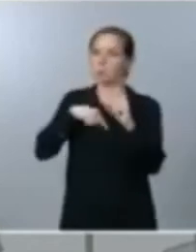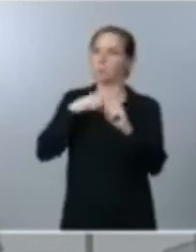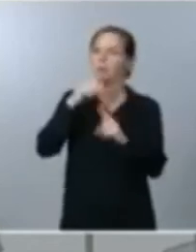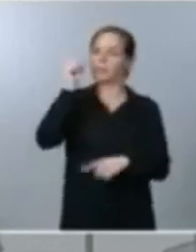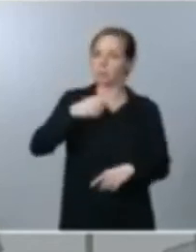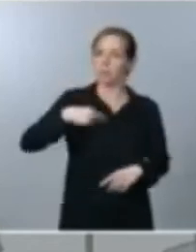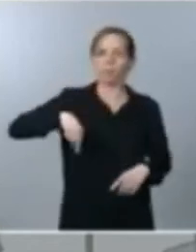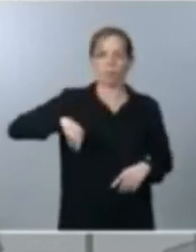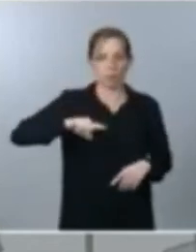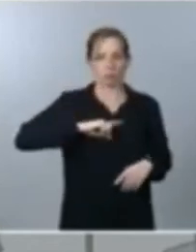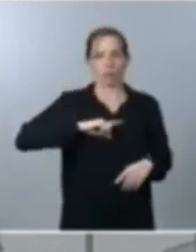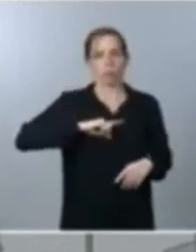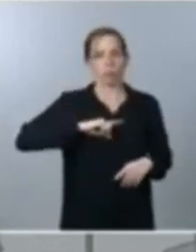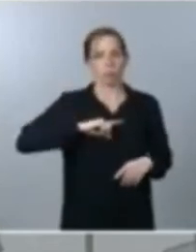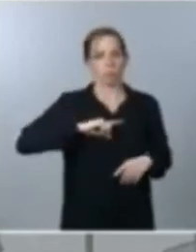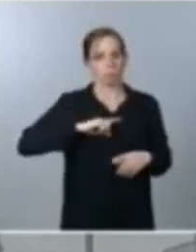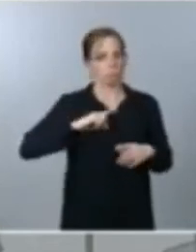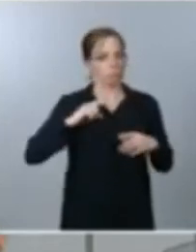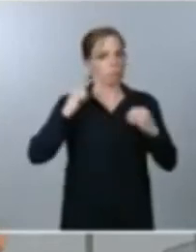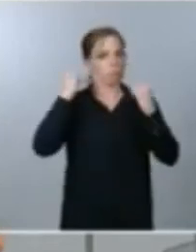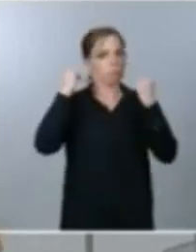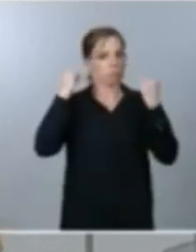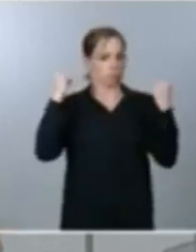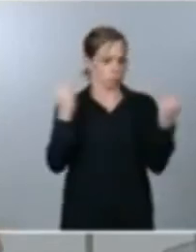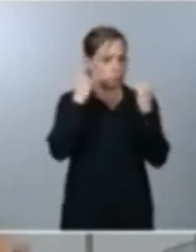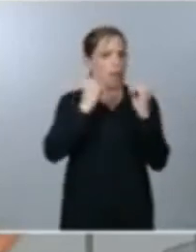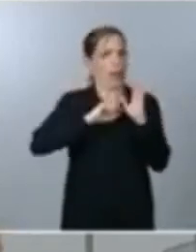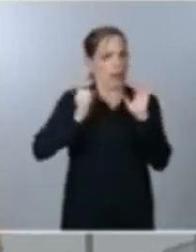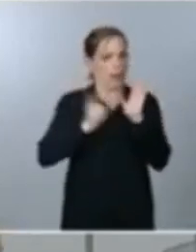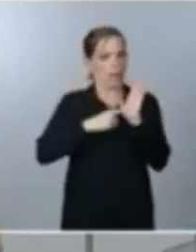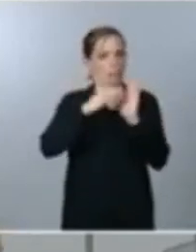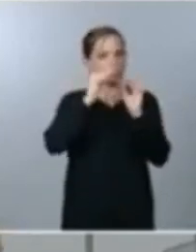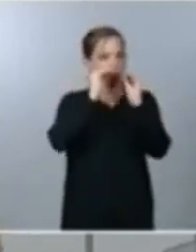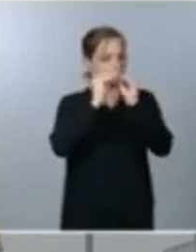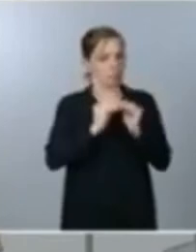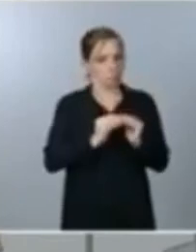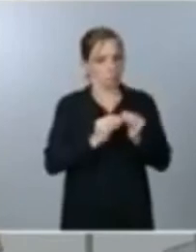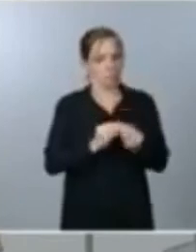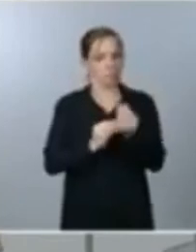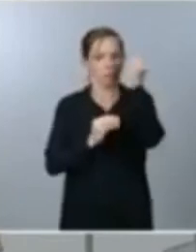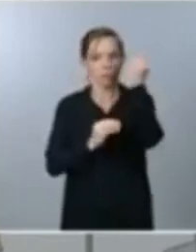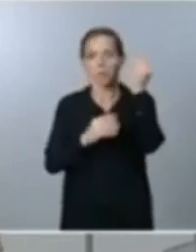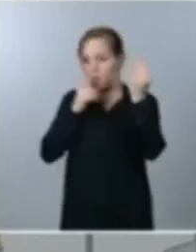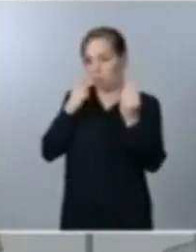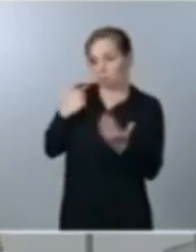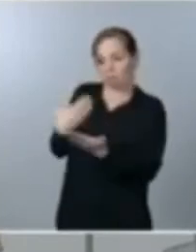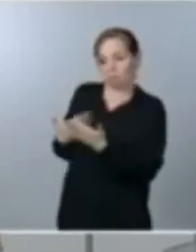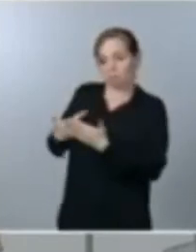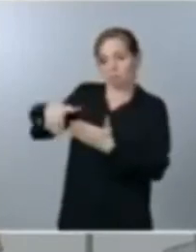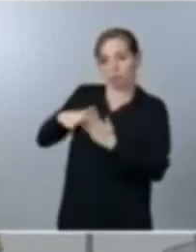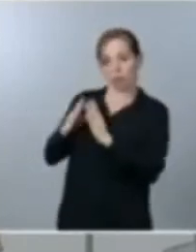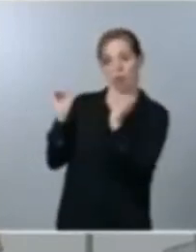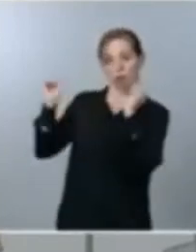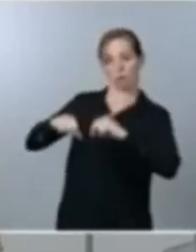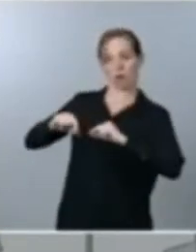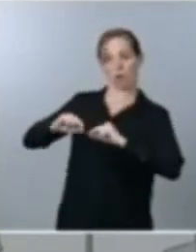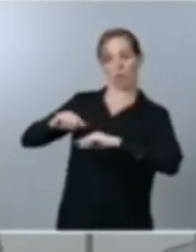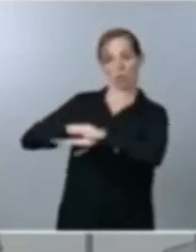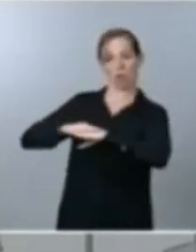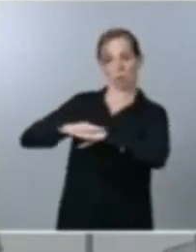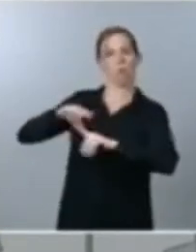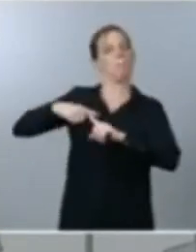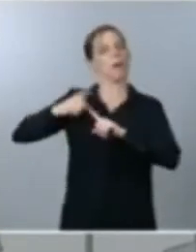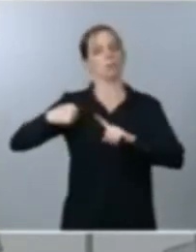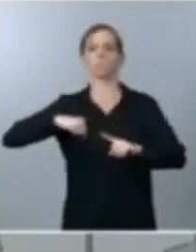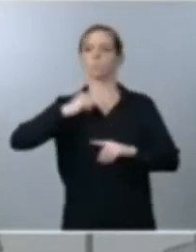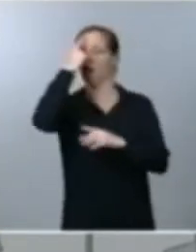pues una acción legislativa que justifica nuestro acuerdo de gobierno y además con una actitud de diálogo con muchísimas